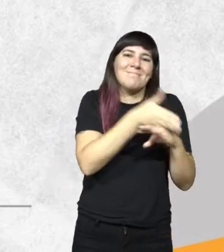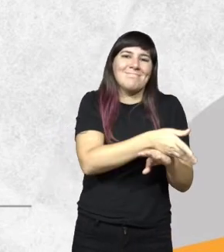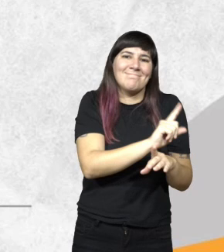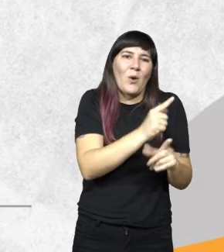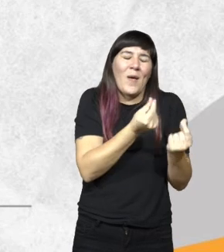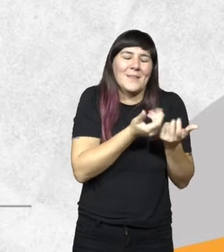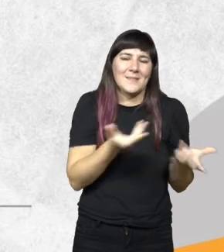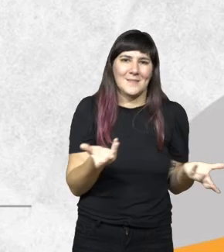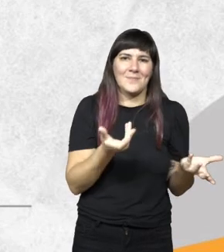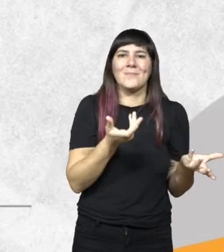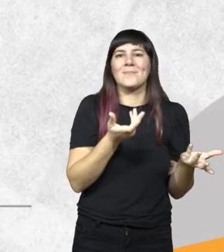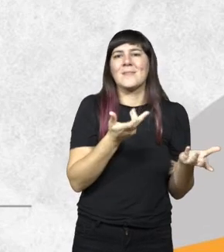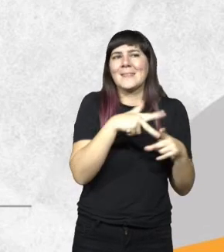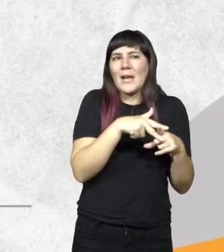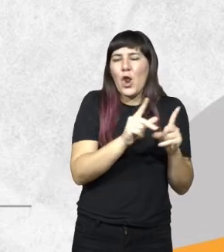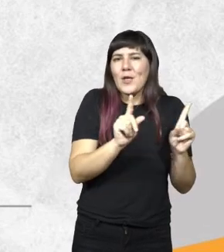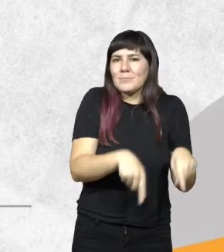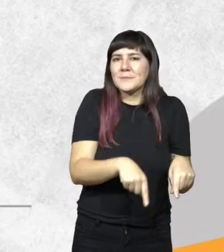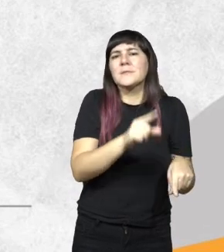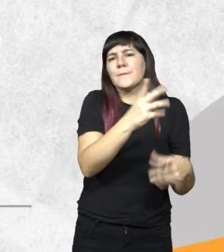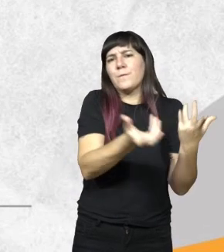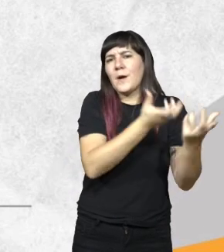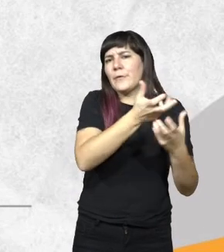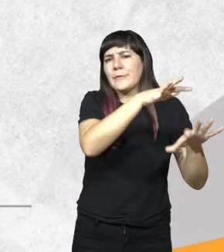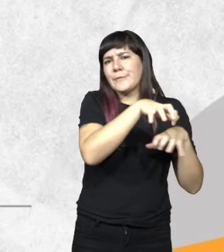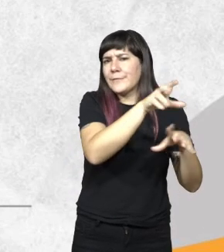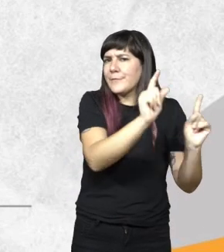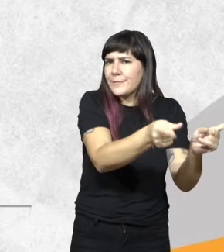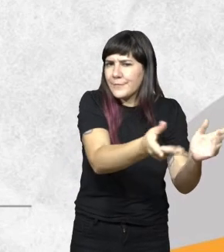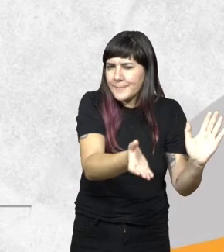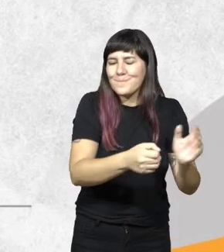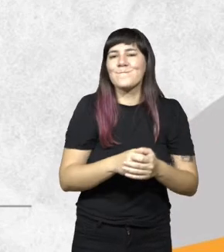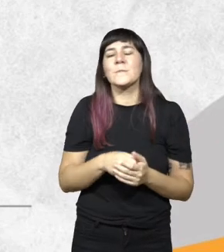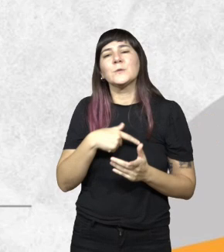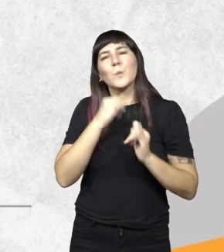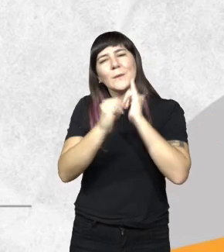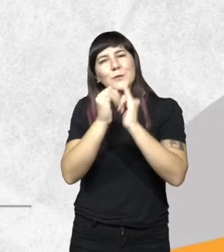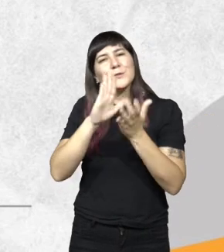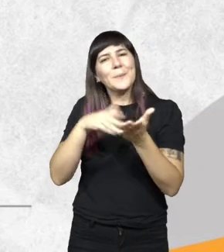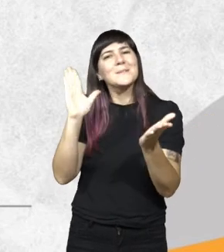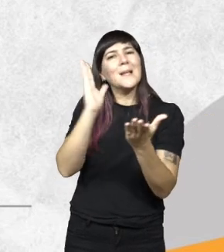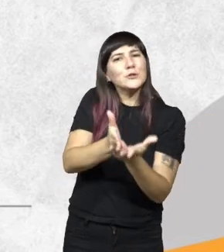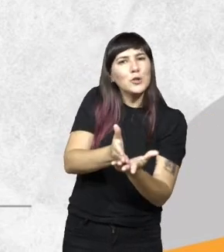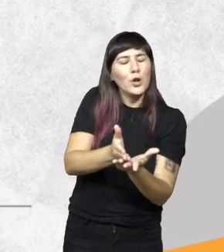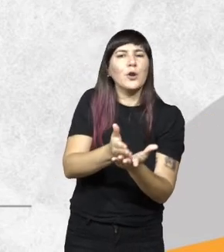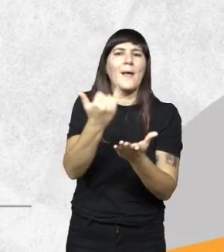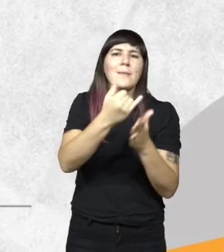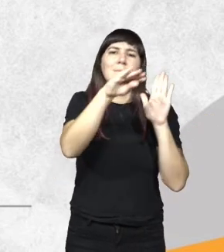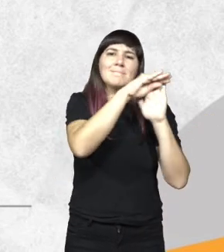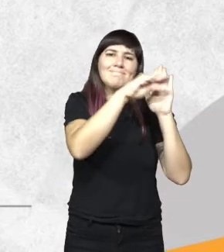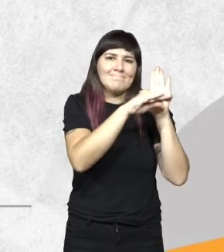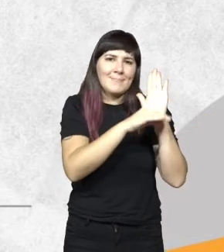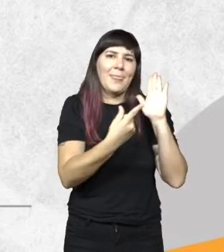tecnología y por eso tal vez muchos siguen utilizando el fuego cuando le hablaba de las sanciones bueno los decretos reglamentarios